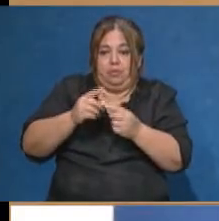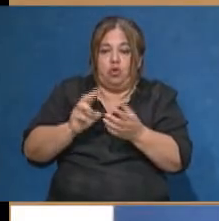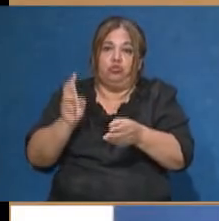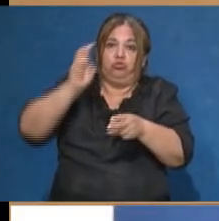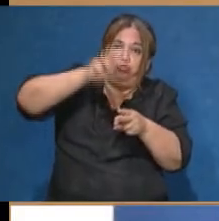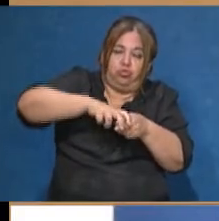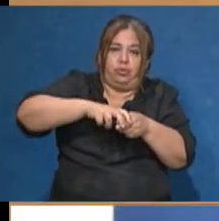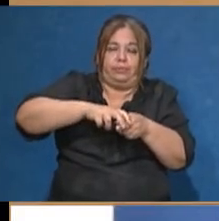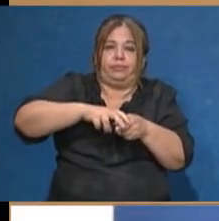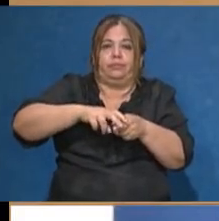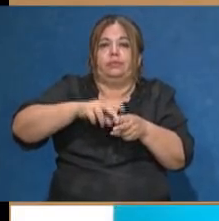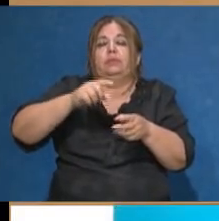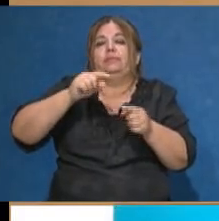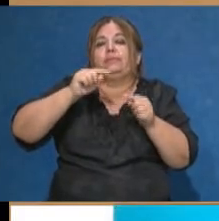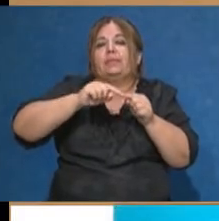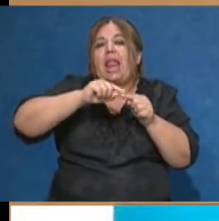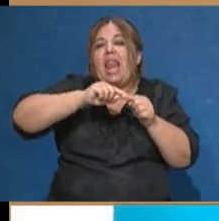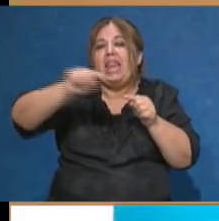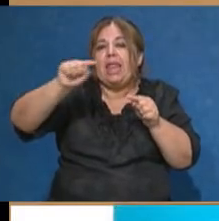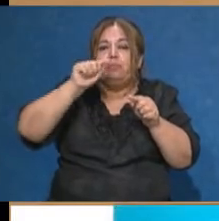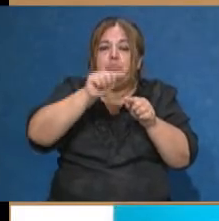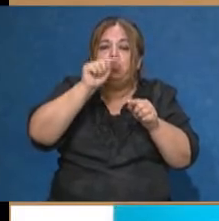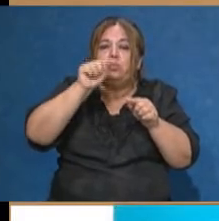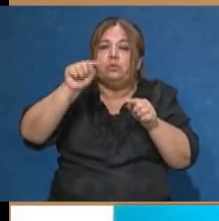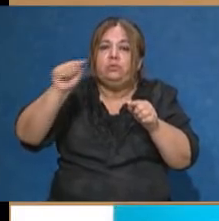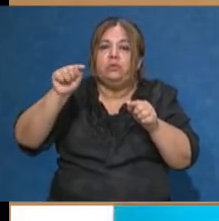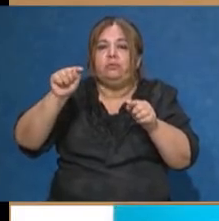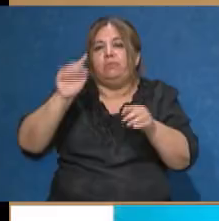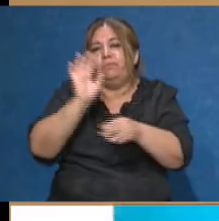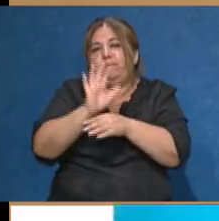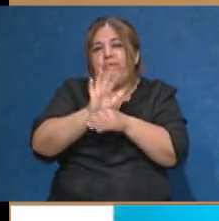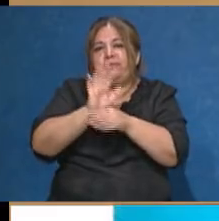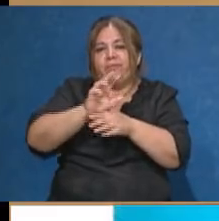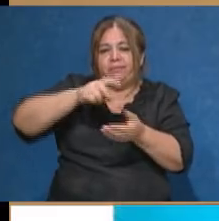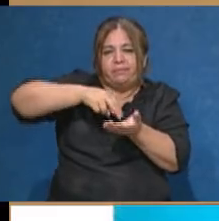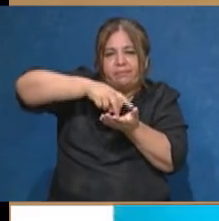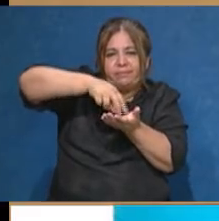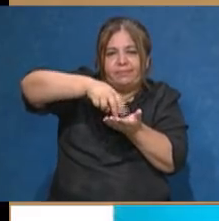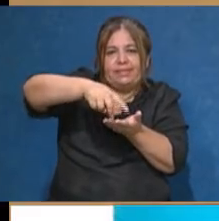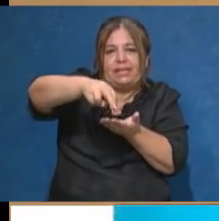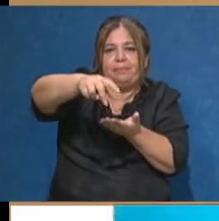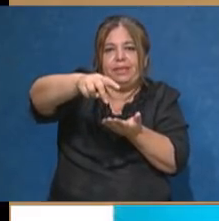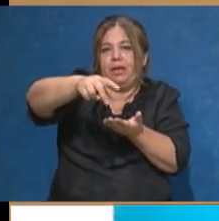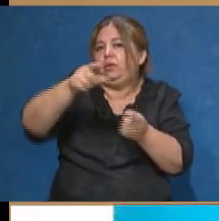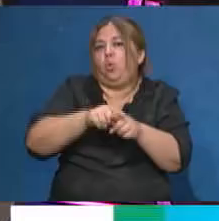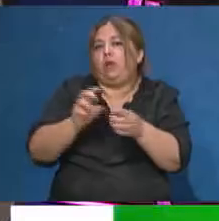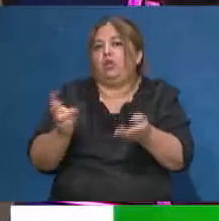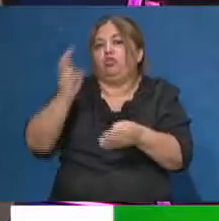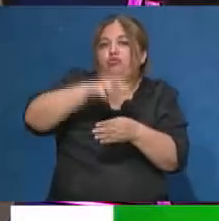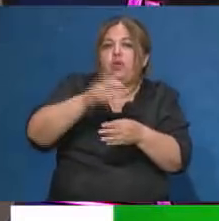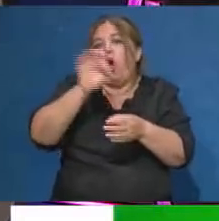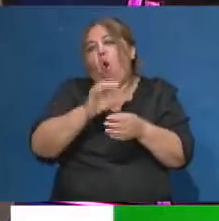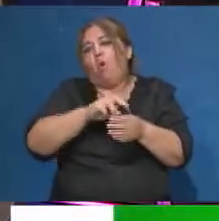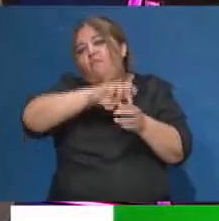Camine tantos metros línea punteada. Línea punteada implica que tenés que caminar, tanto para subirte a la unidad como cuando te bajás para ir al destino.